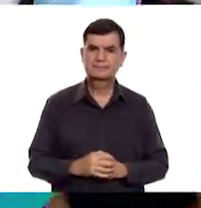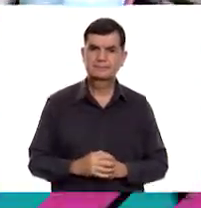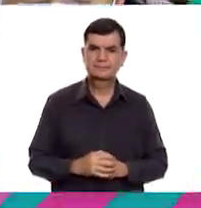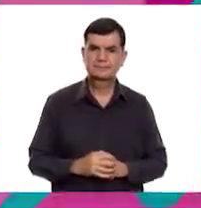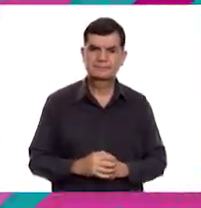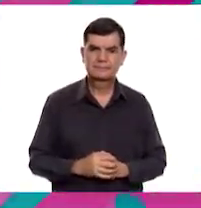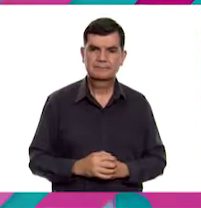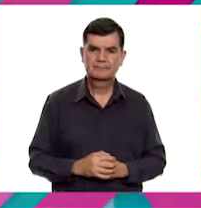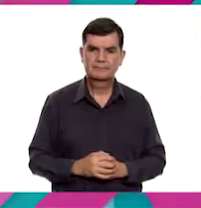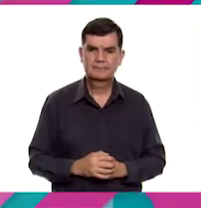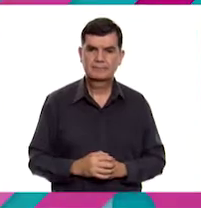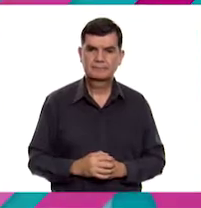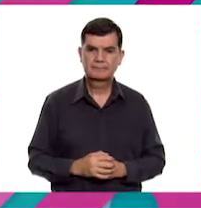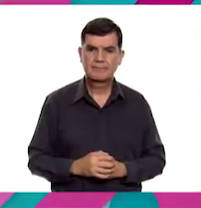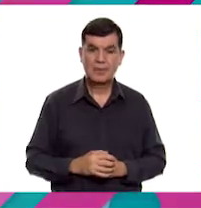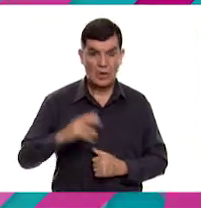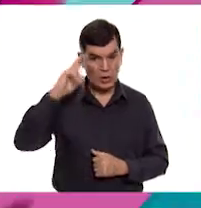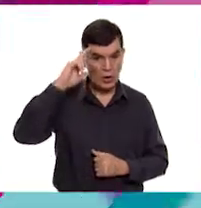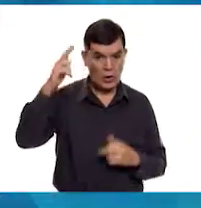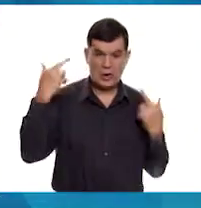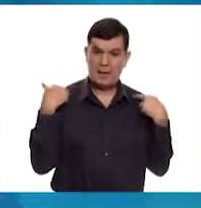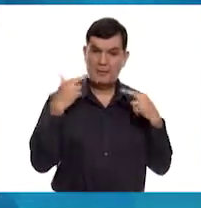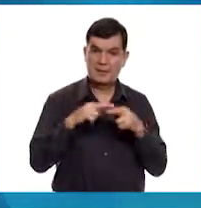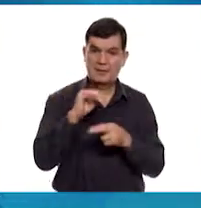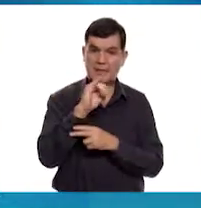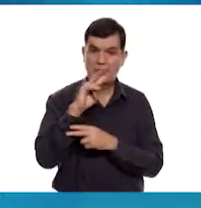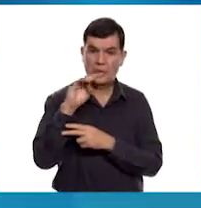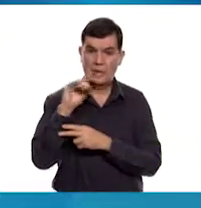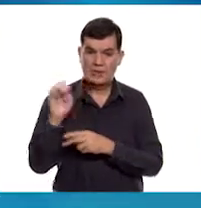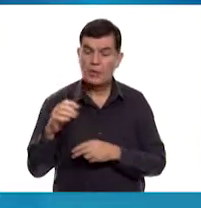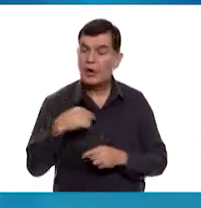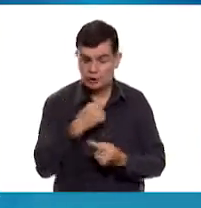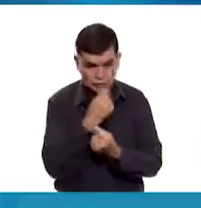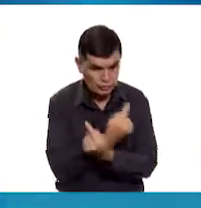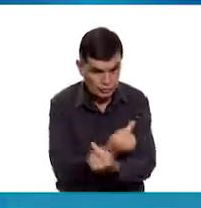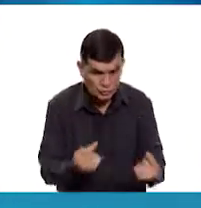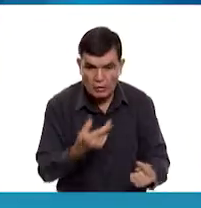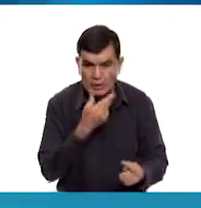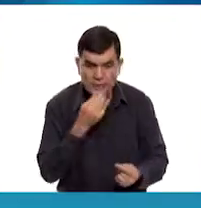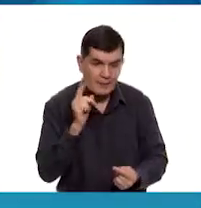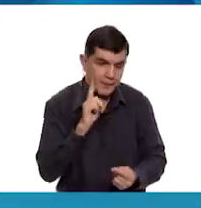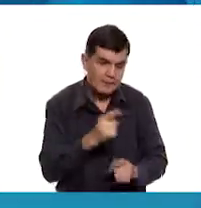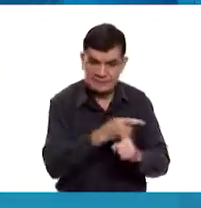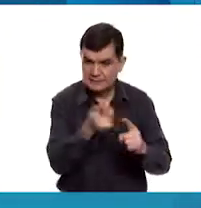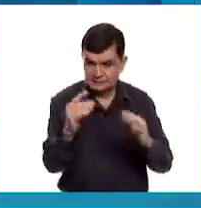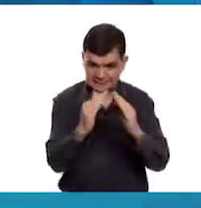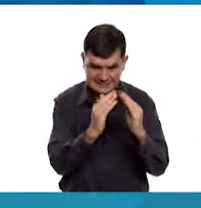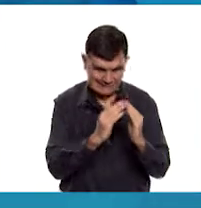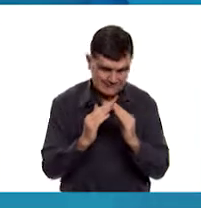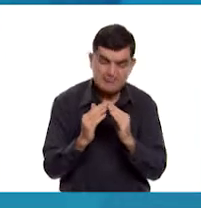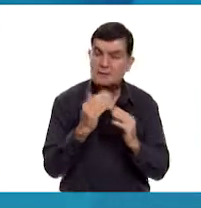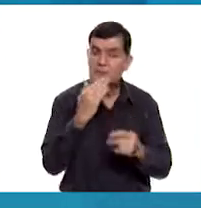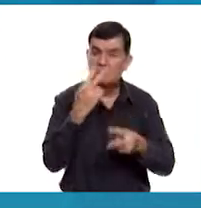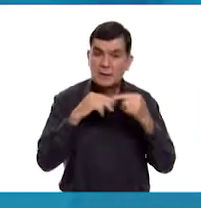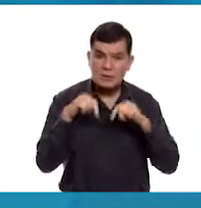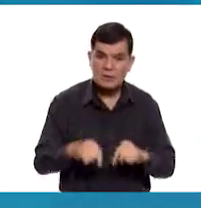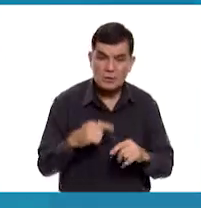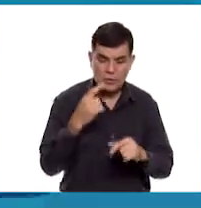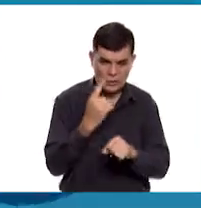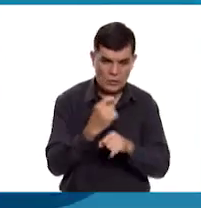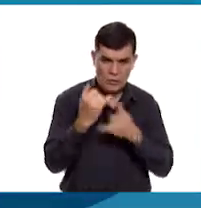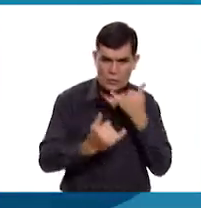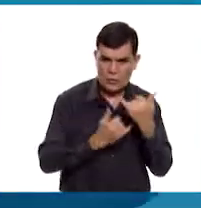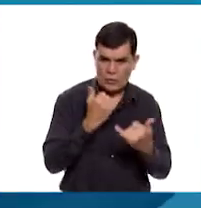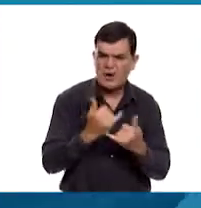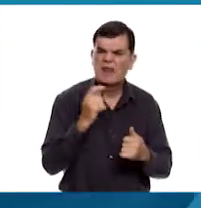maestra Beatriz. ¡Hola, maestra Ivonne! ¡Hola, pequeños y pequeñas allá en sus casas! Bienvenidos a este primer juego.